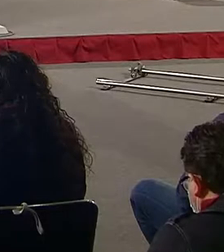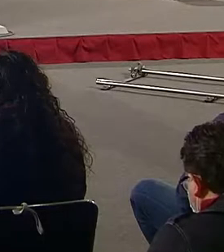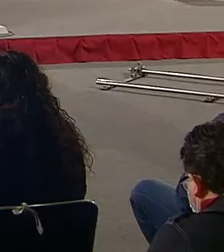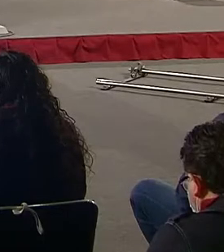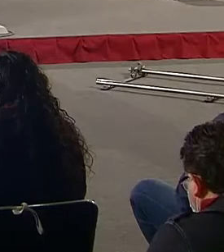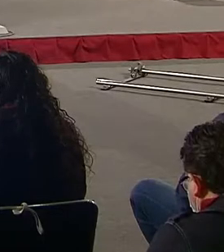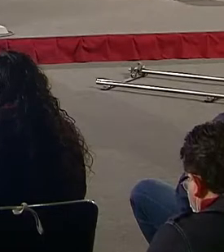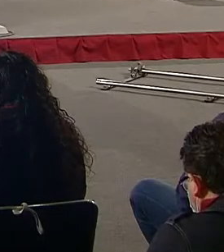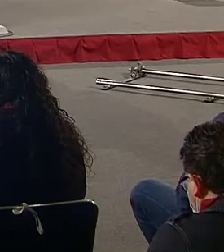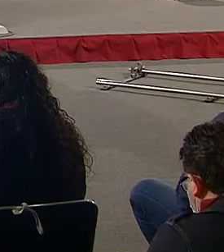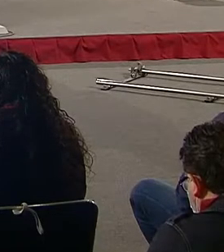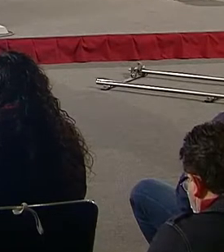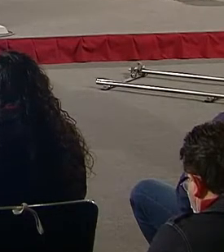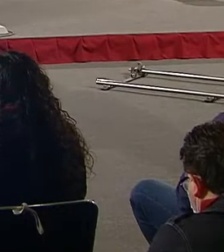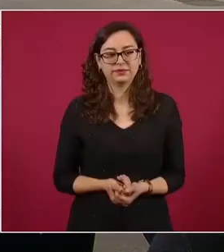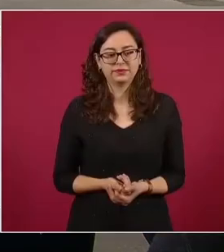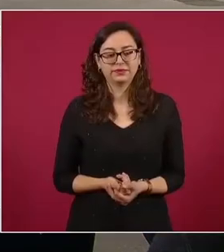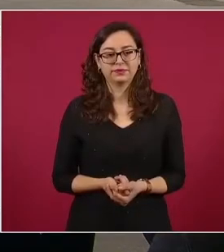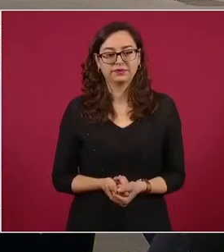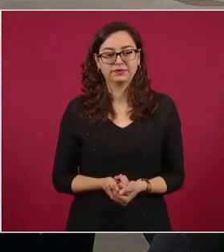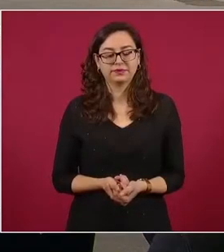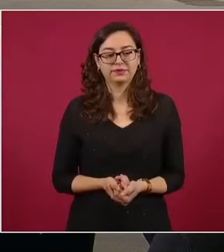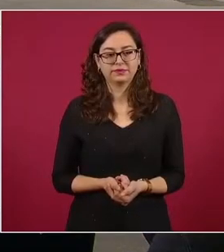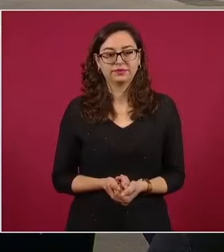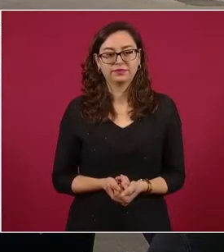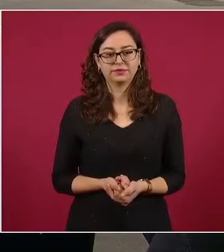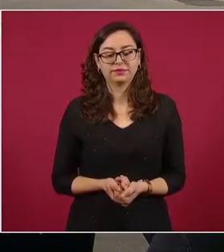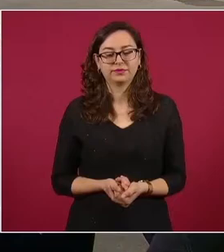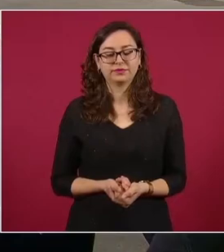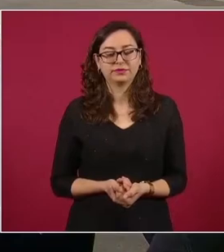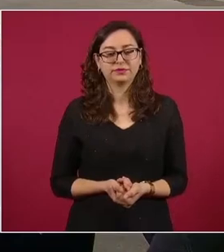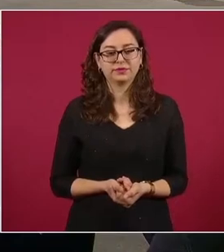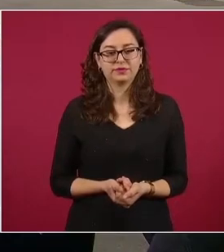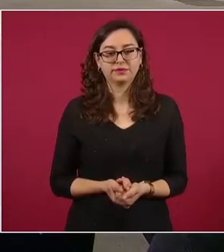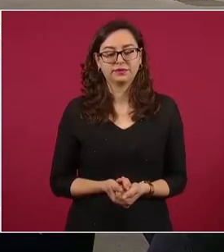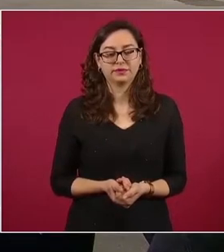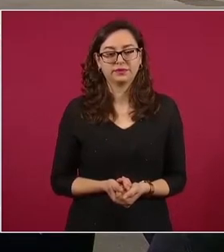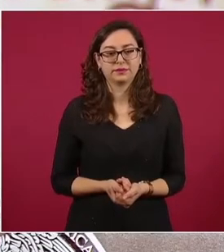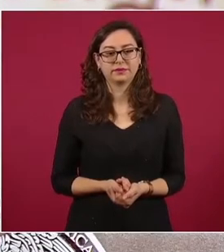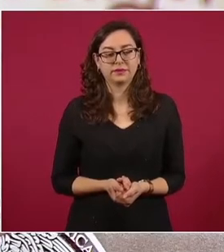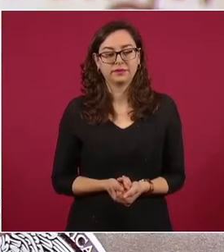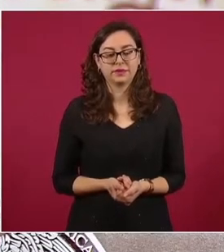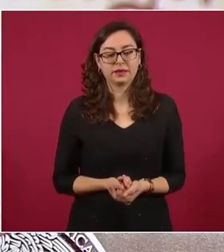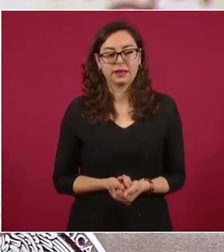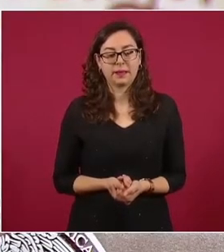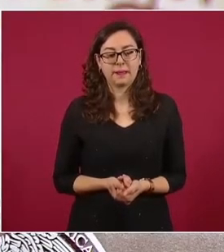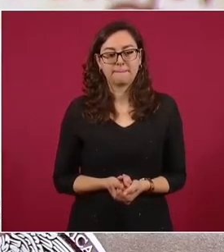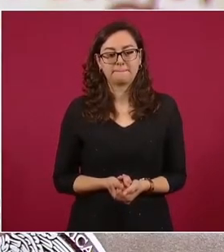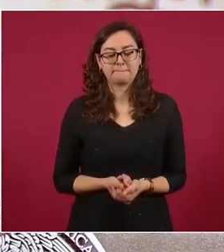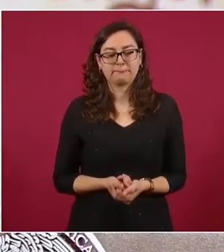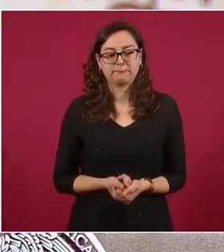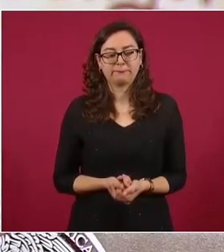opiniones vertidas en la red y un largo etcétera. ¿Cómo sucede con este ejemplo?